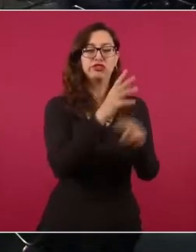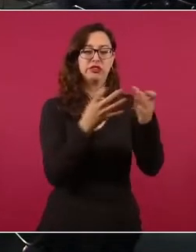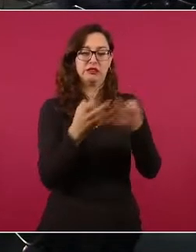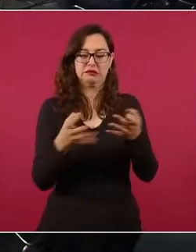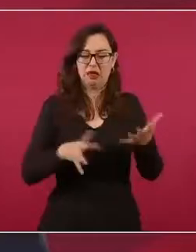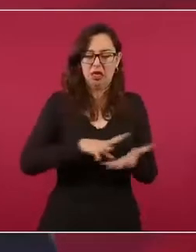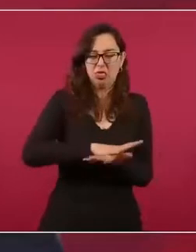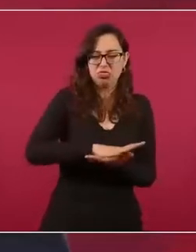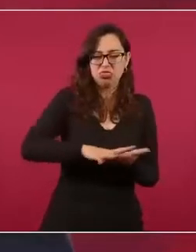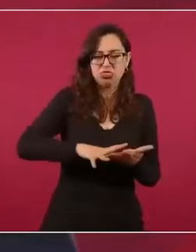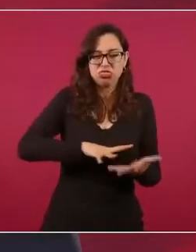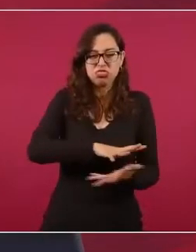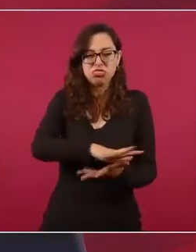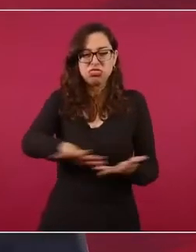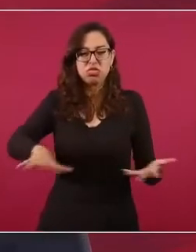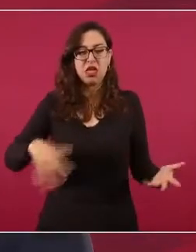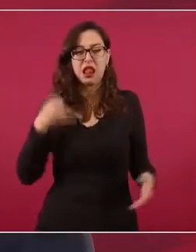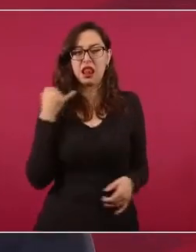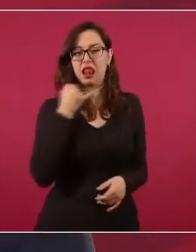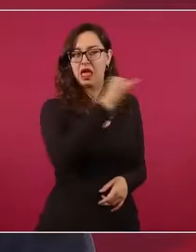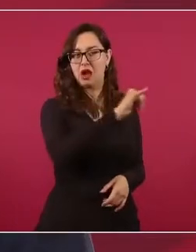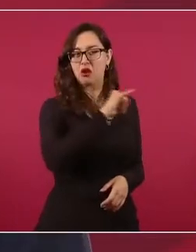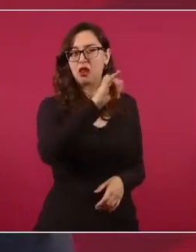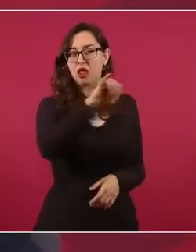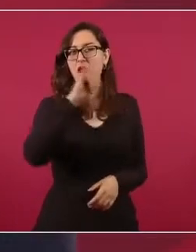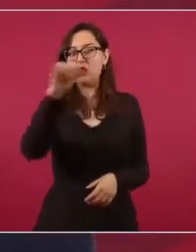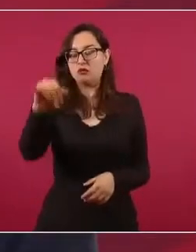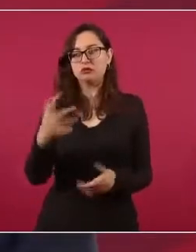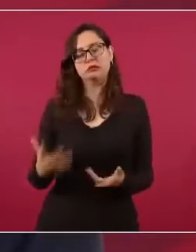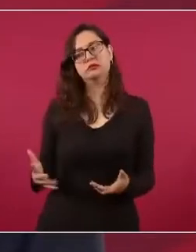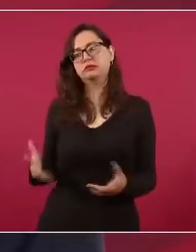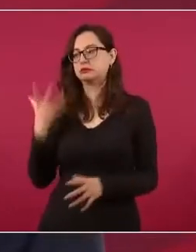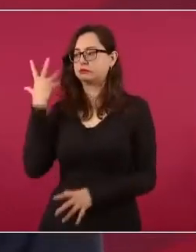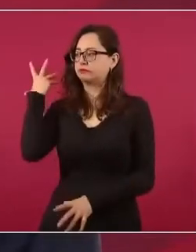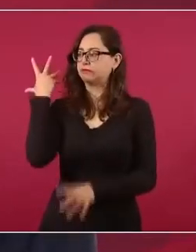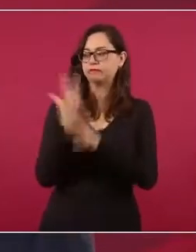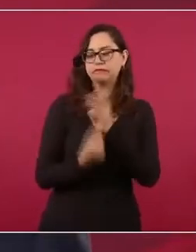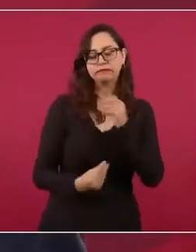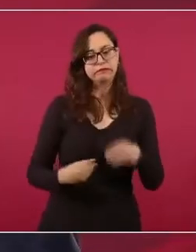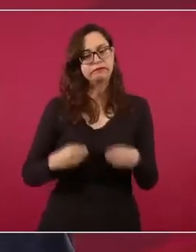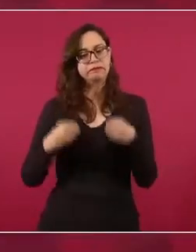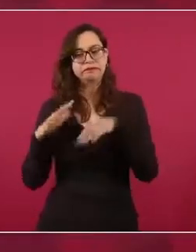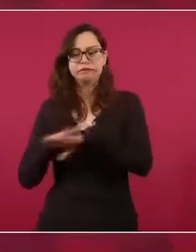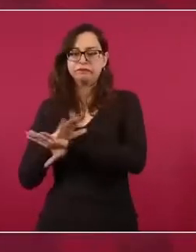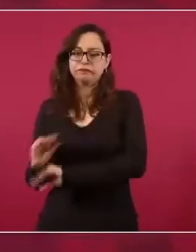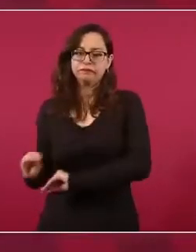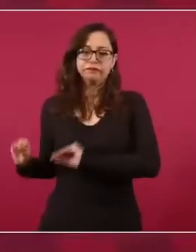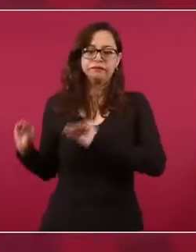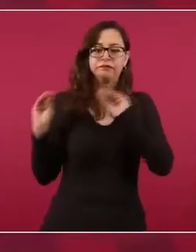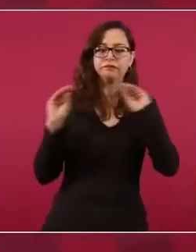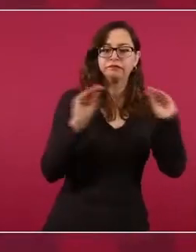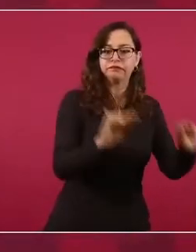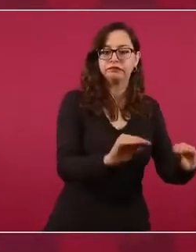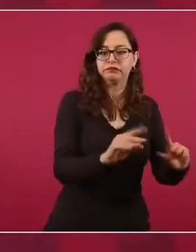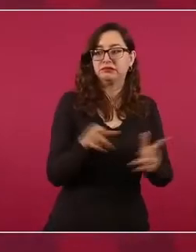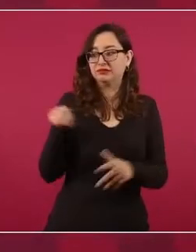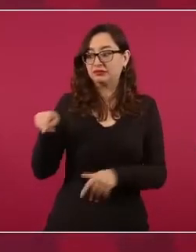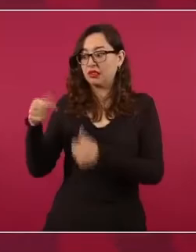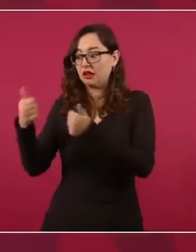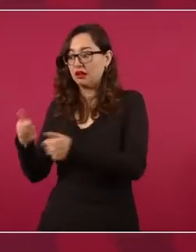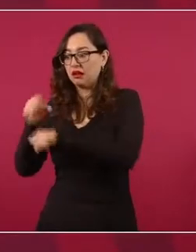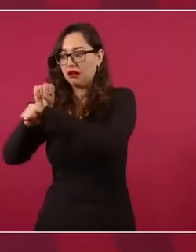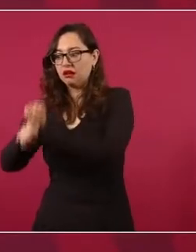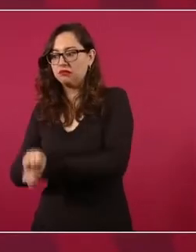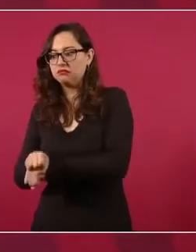para mantener su libertad y su cultura.